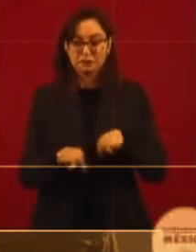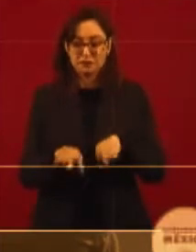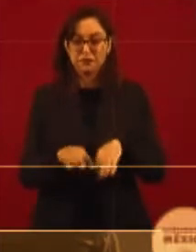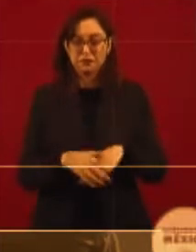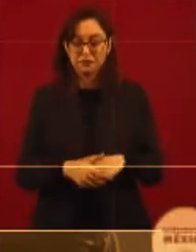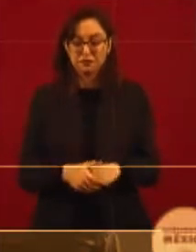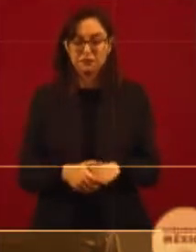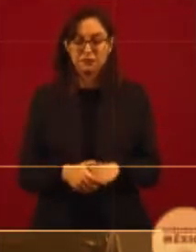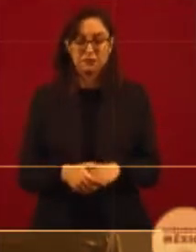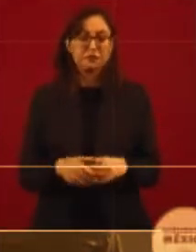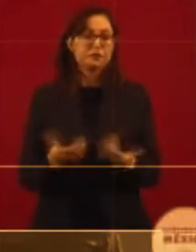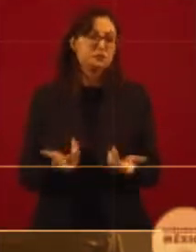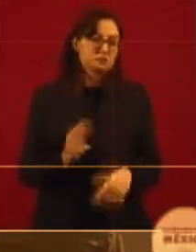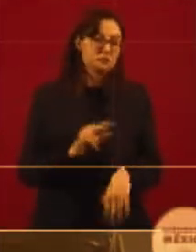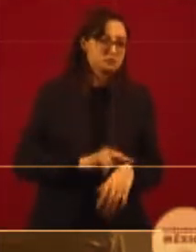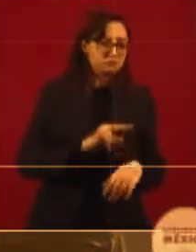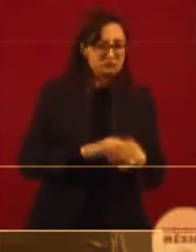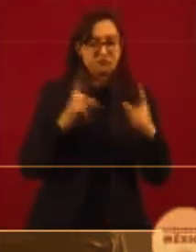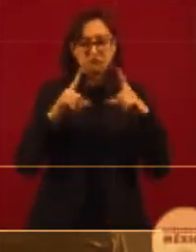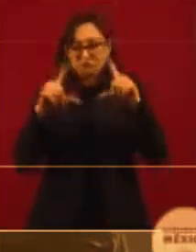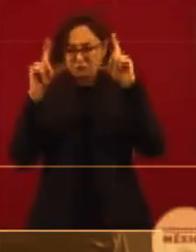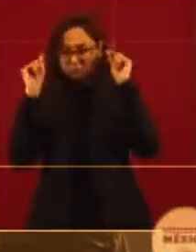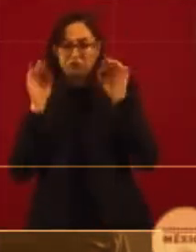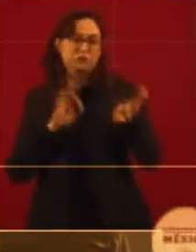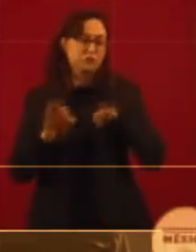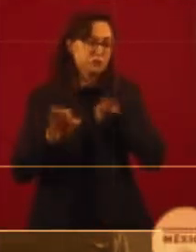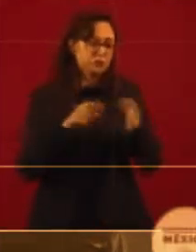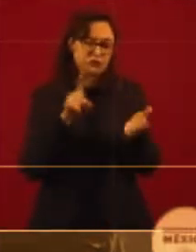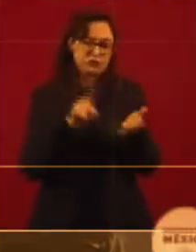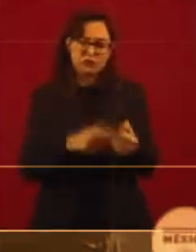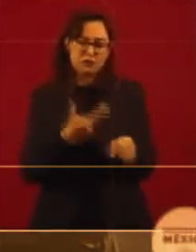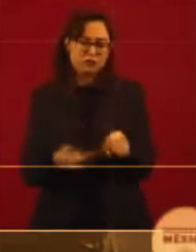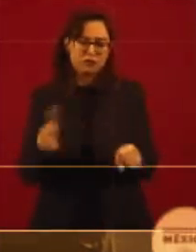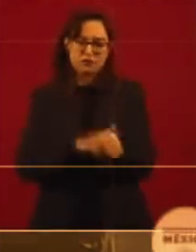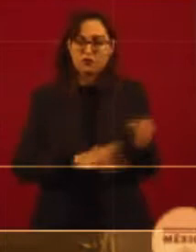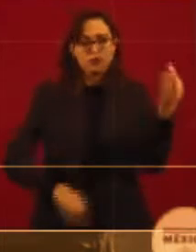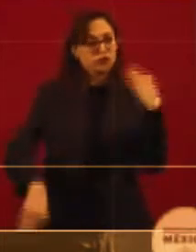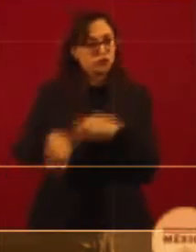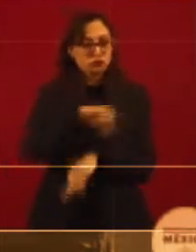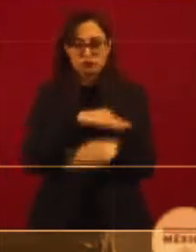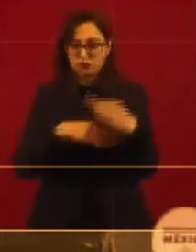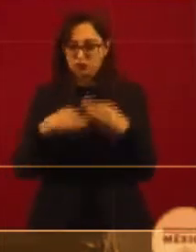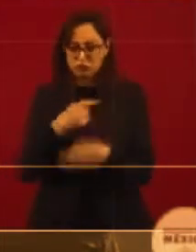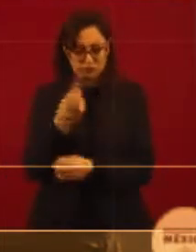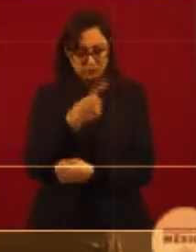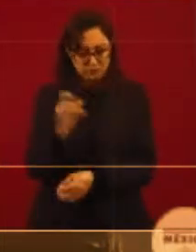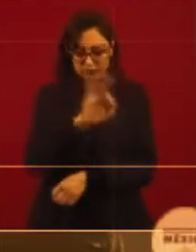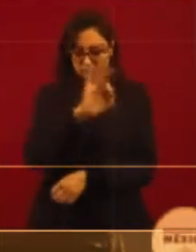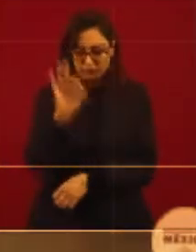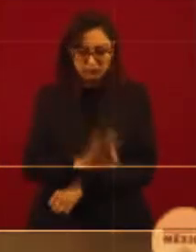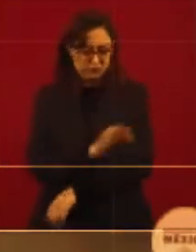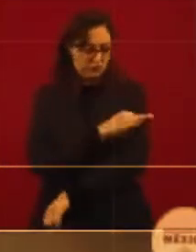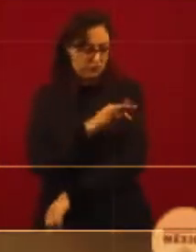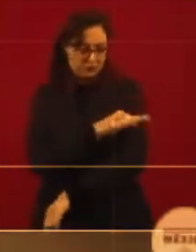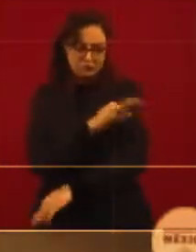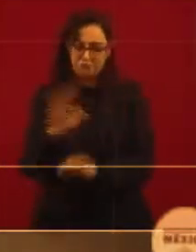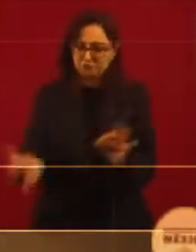enfermeras, de trabajadores de la salud, que se calcula